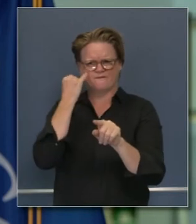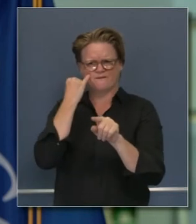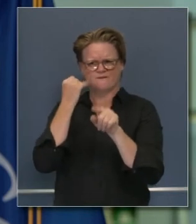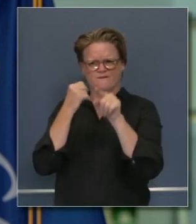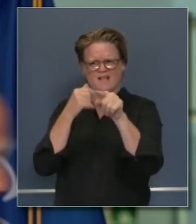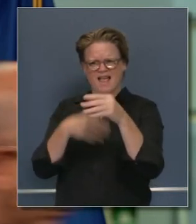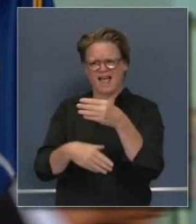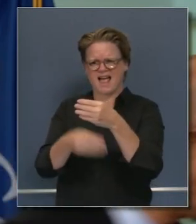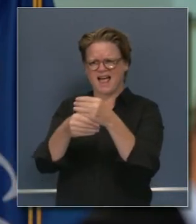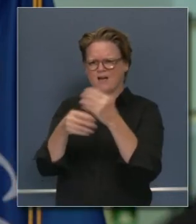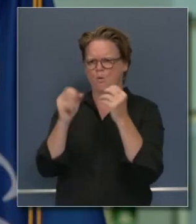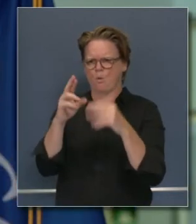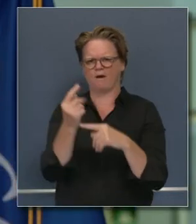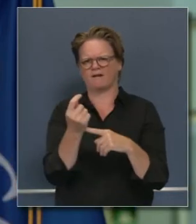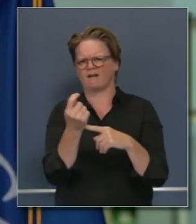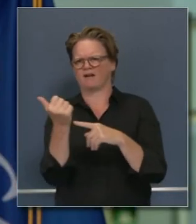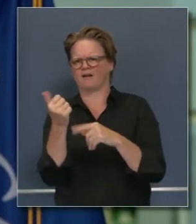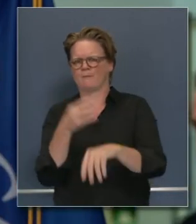por esa misma razón